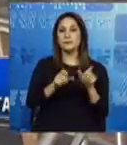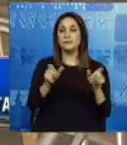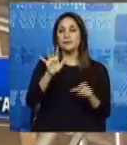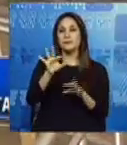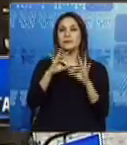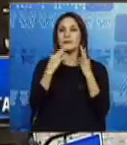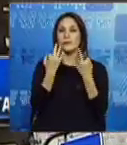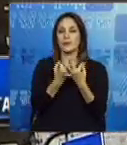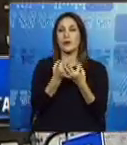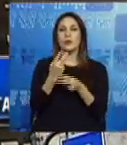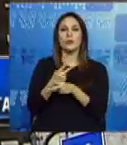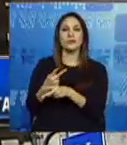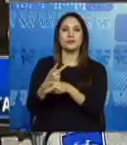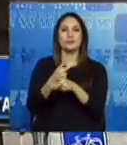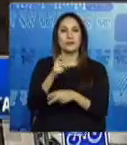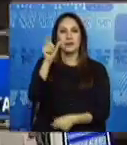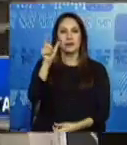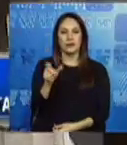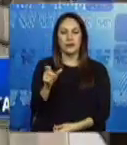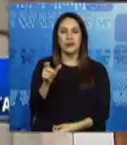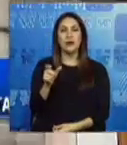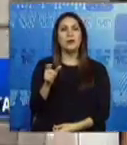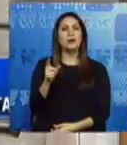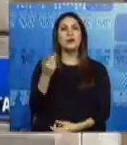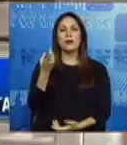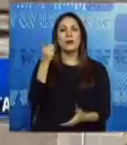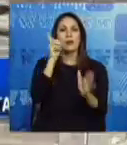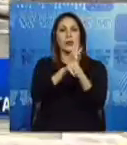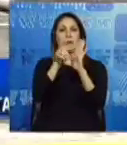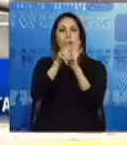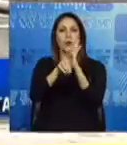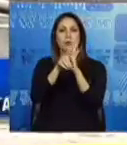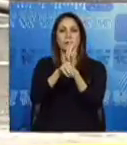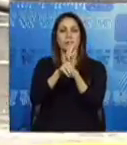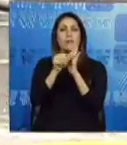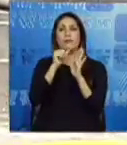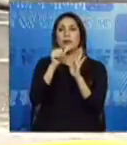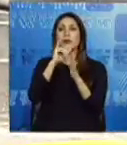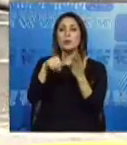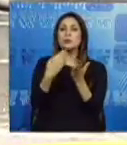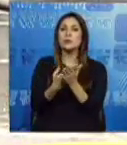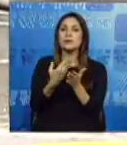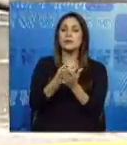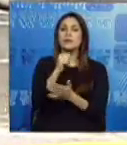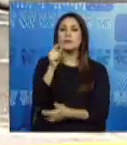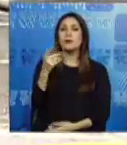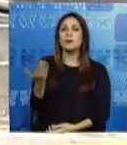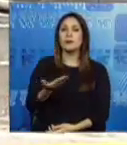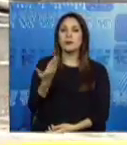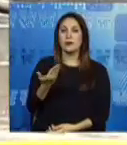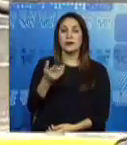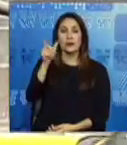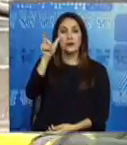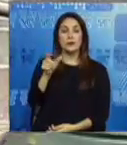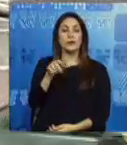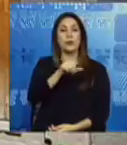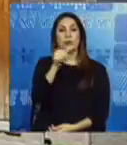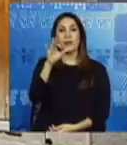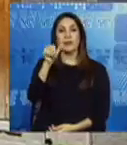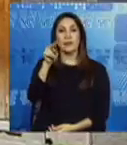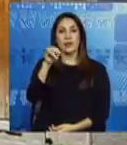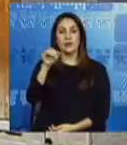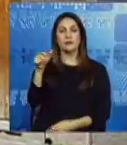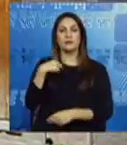familiar de la concejala, quien habría realizado depósitos que no se han podido justificar. La fiscal Tania Moreno estuvo a cargo